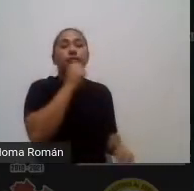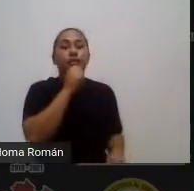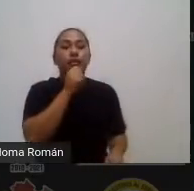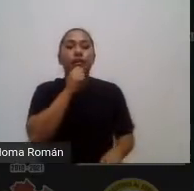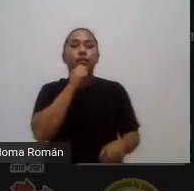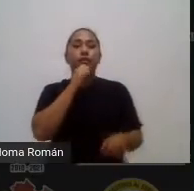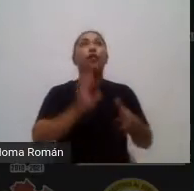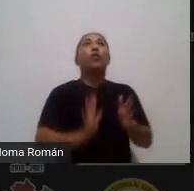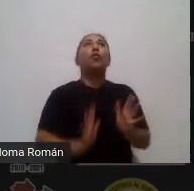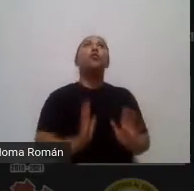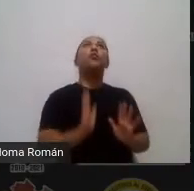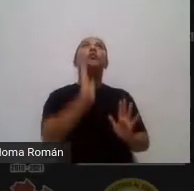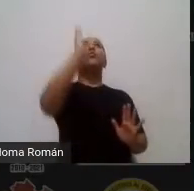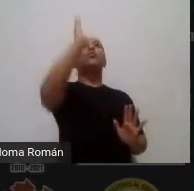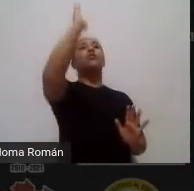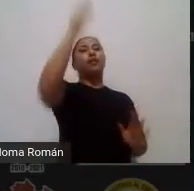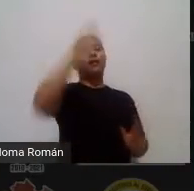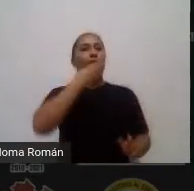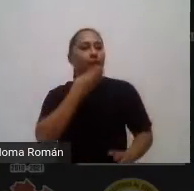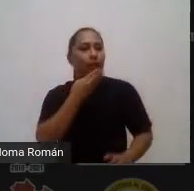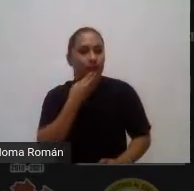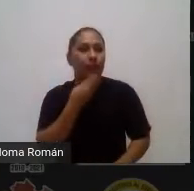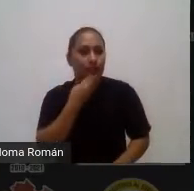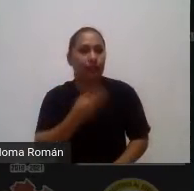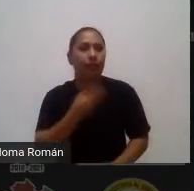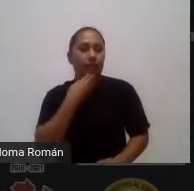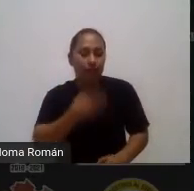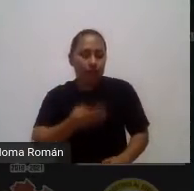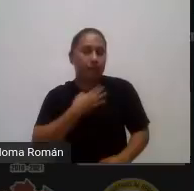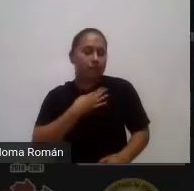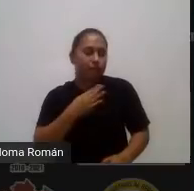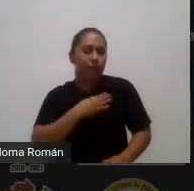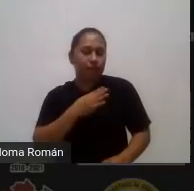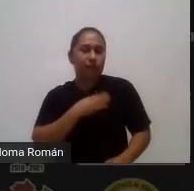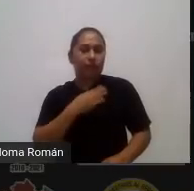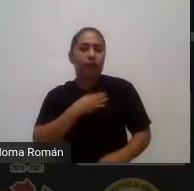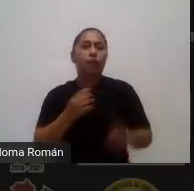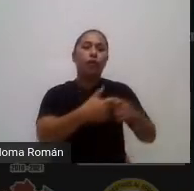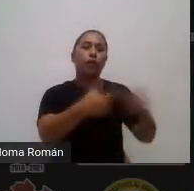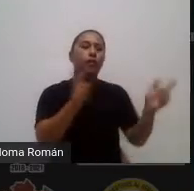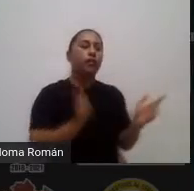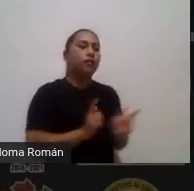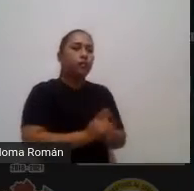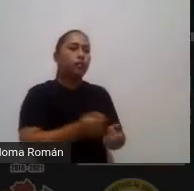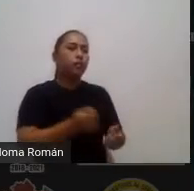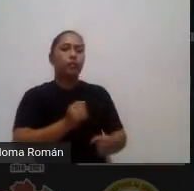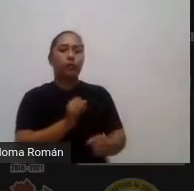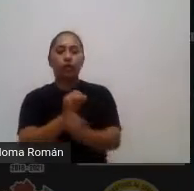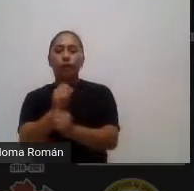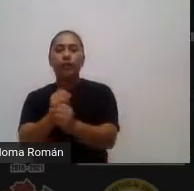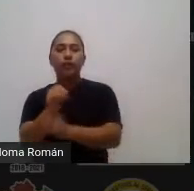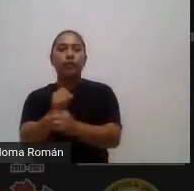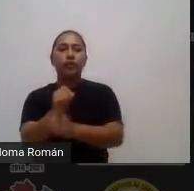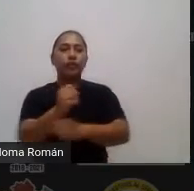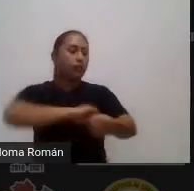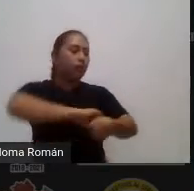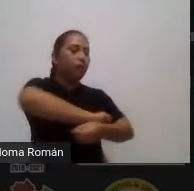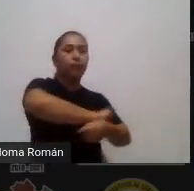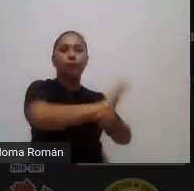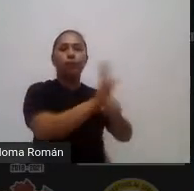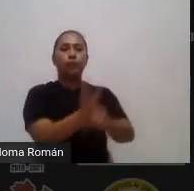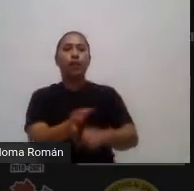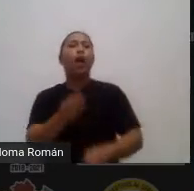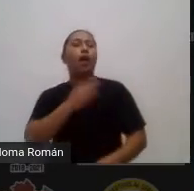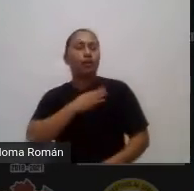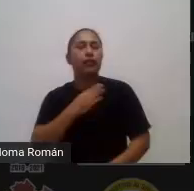capacidades que bueno que estás en el equipo de la búsqueda de este el estudio del coronavirus que bueno mi hijita qué bueno que eres tan